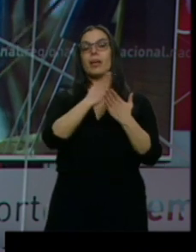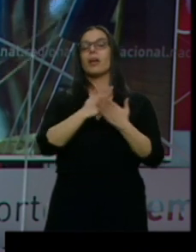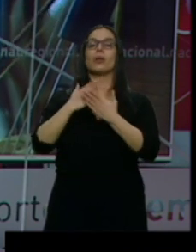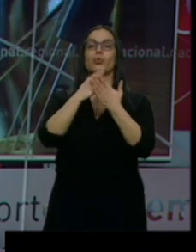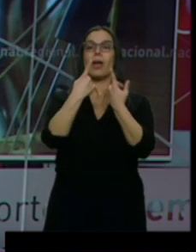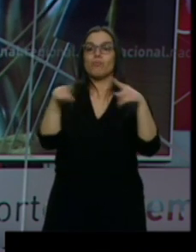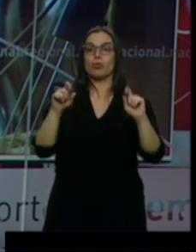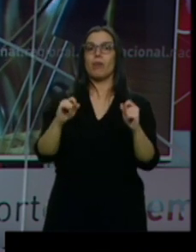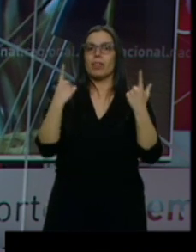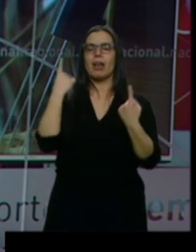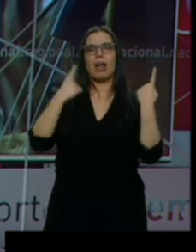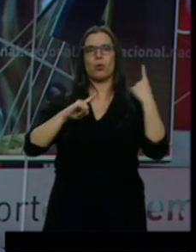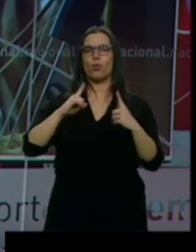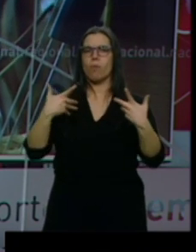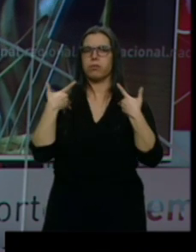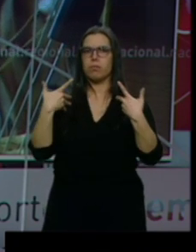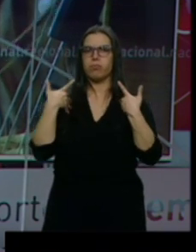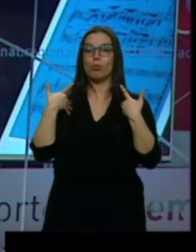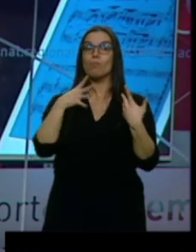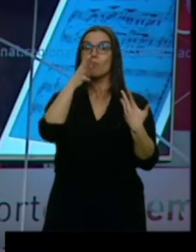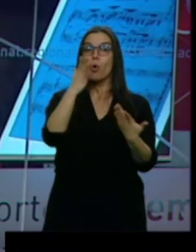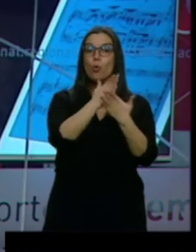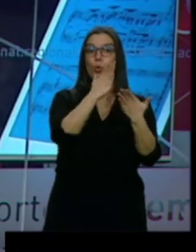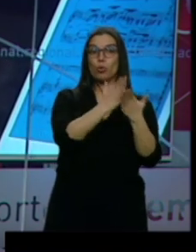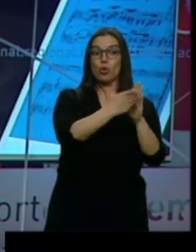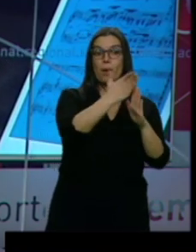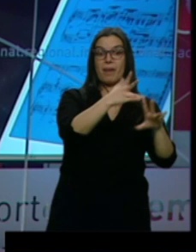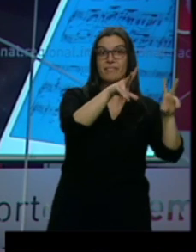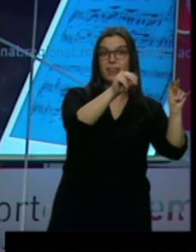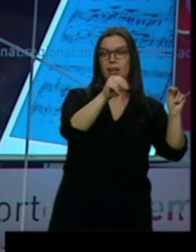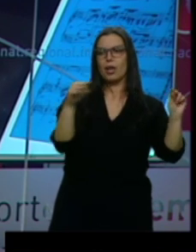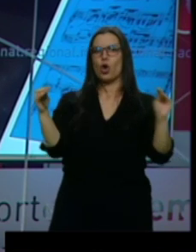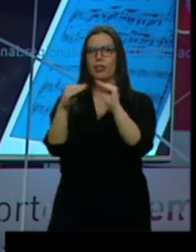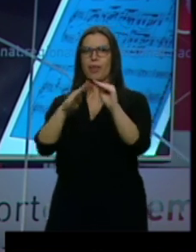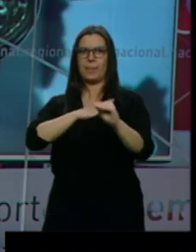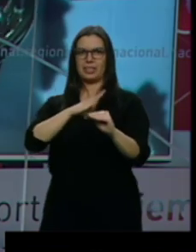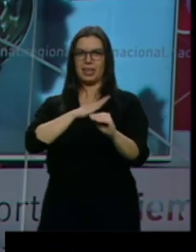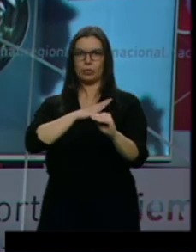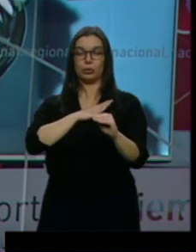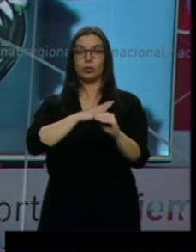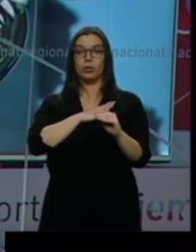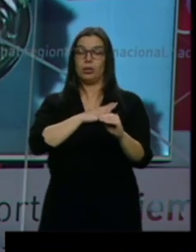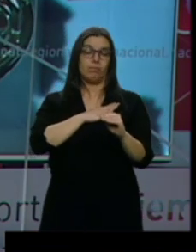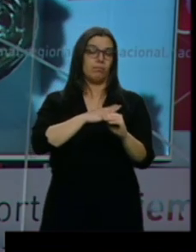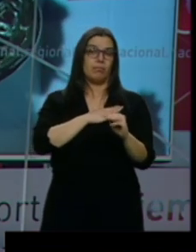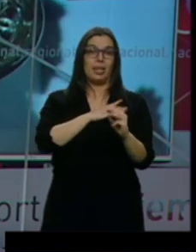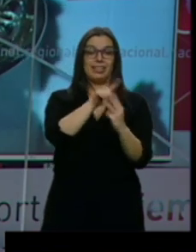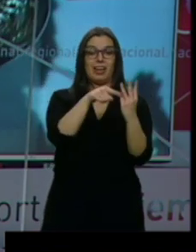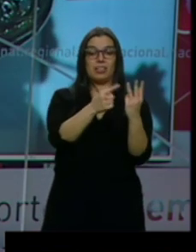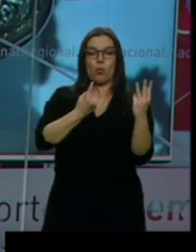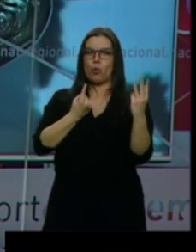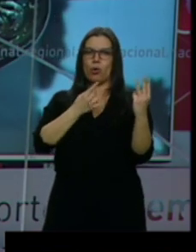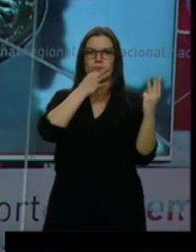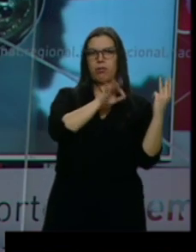algunos alumnos cuando las clases de los últimos cursos coinciden con el bachillerato. Uno de cada tres no termina las enseñanzas profesionales de música.